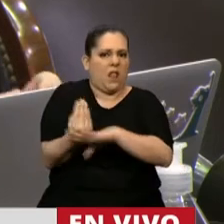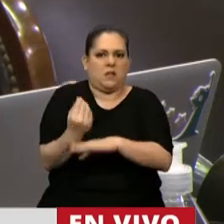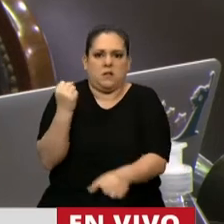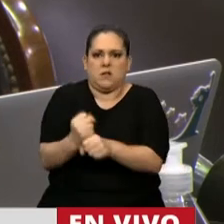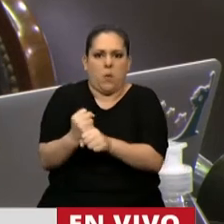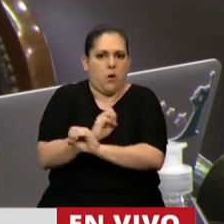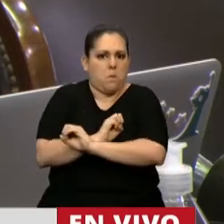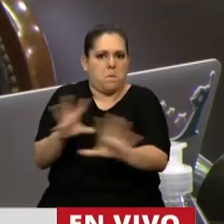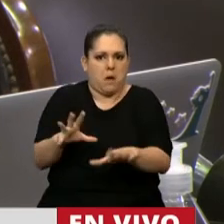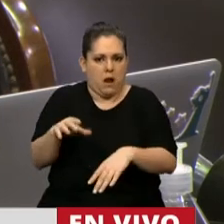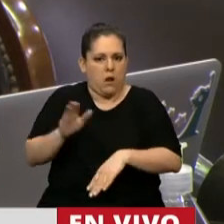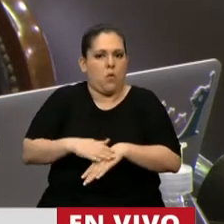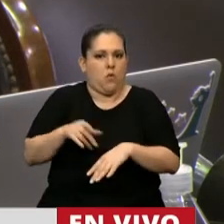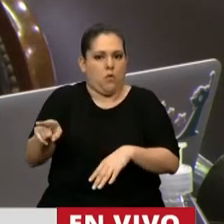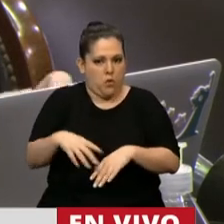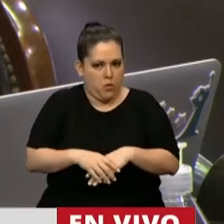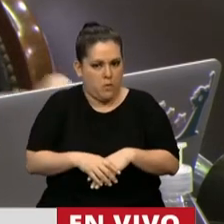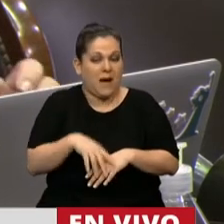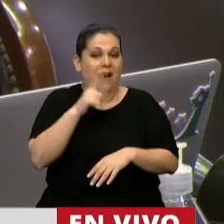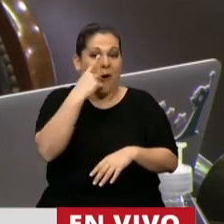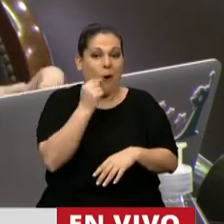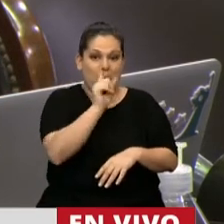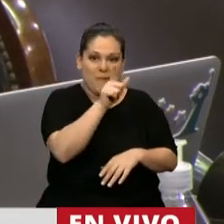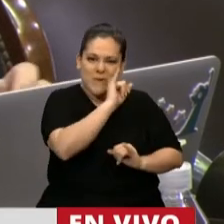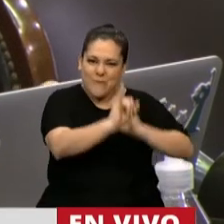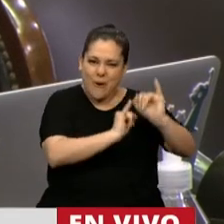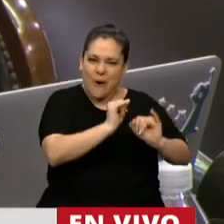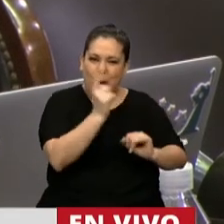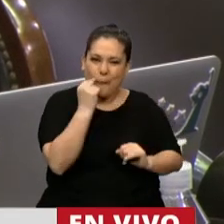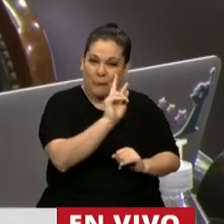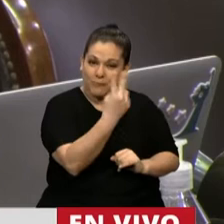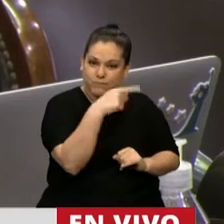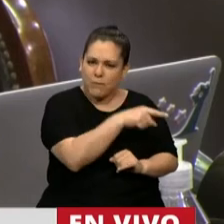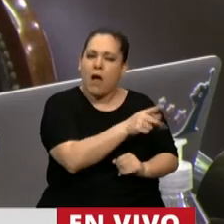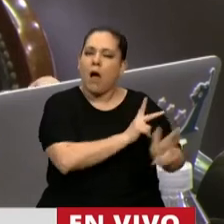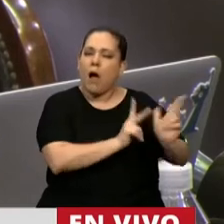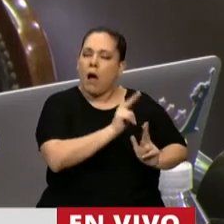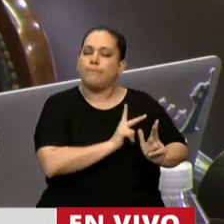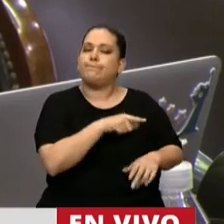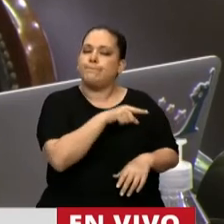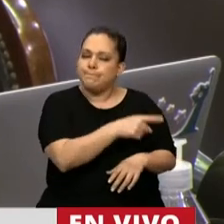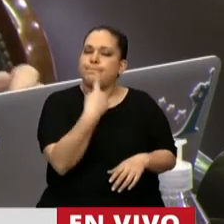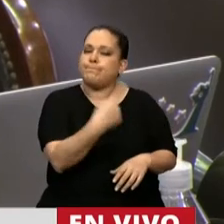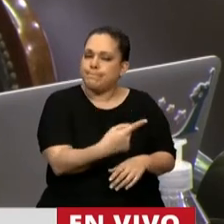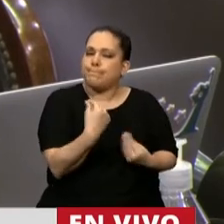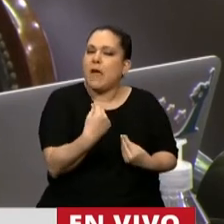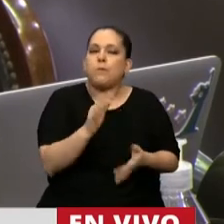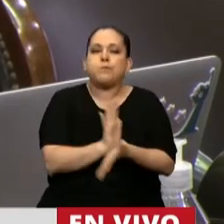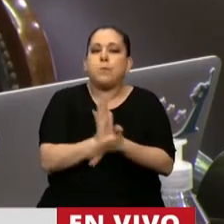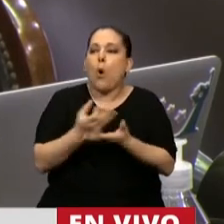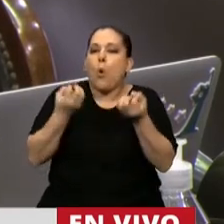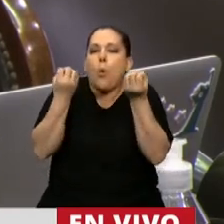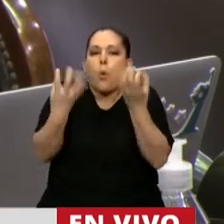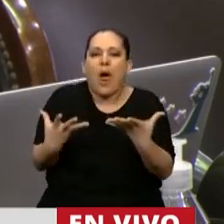En pocas palabras, nos dice el doctor Badeni, se trata exactamente de lo contrario de lo que se estima como un buen